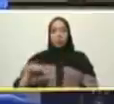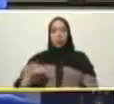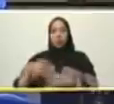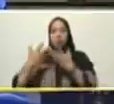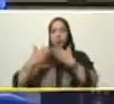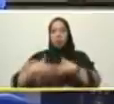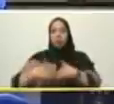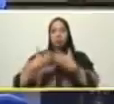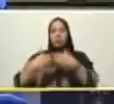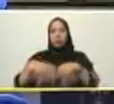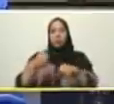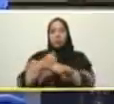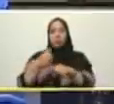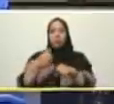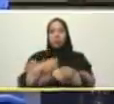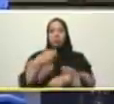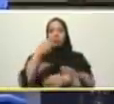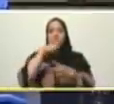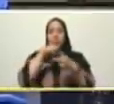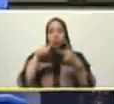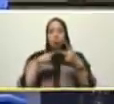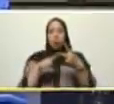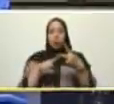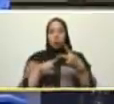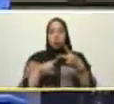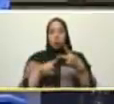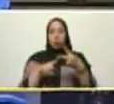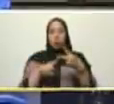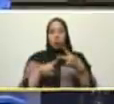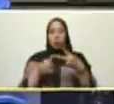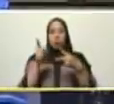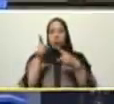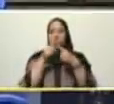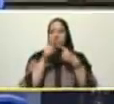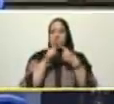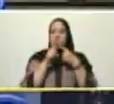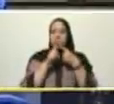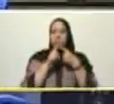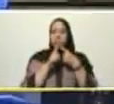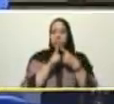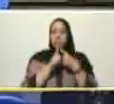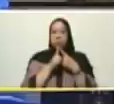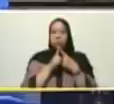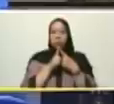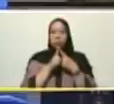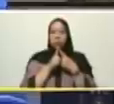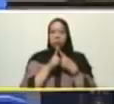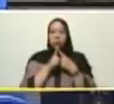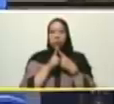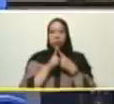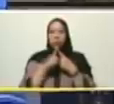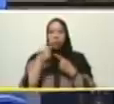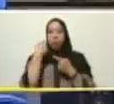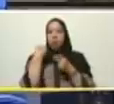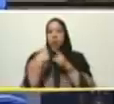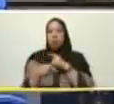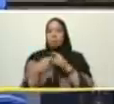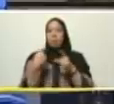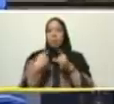mediante dos modalidades primera modalidad invierte